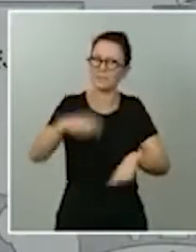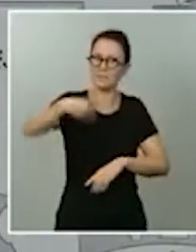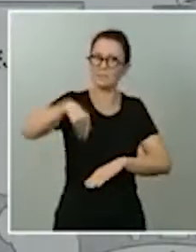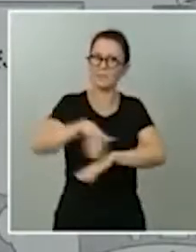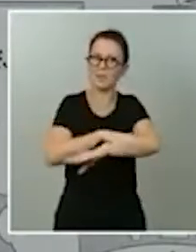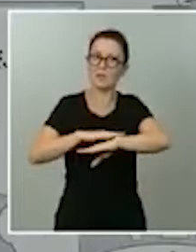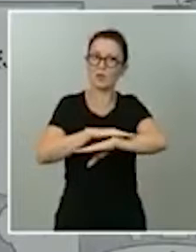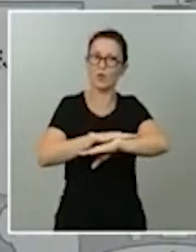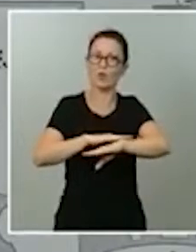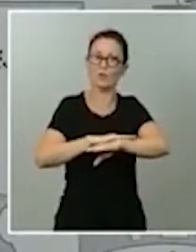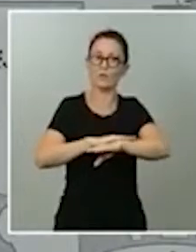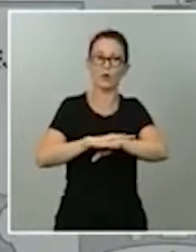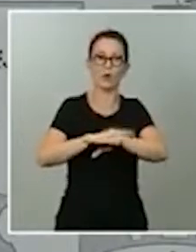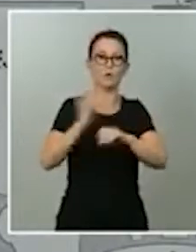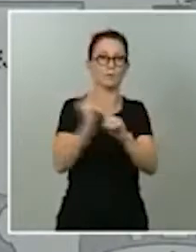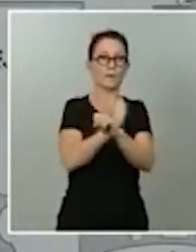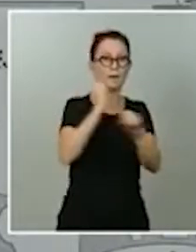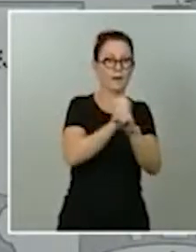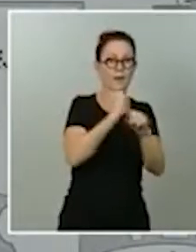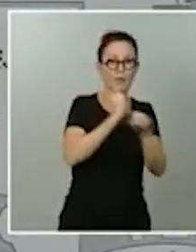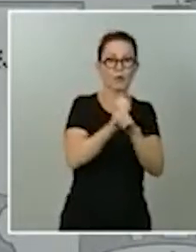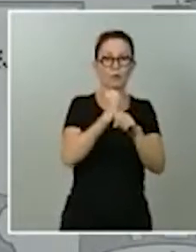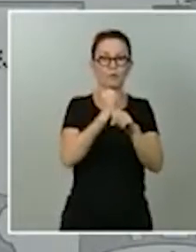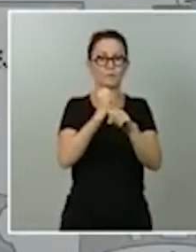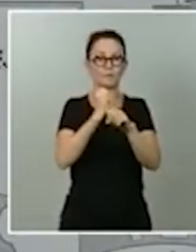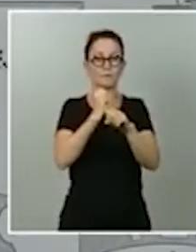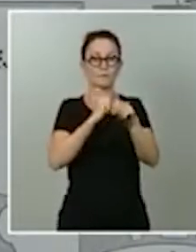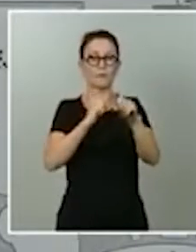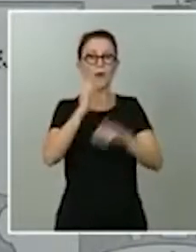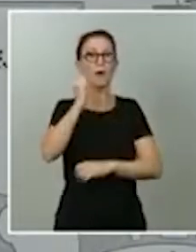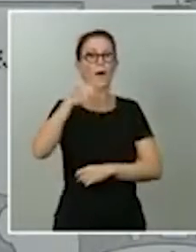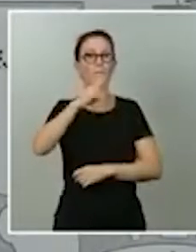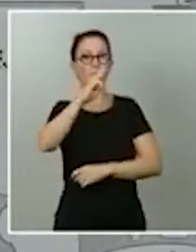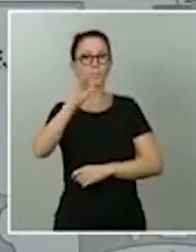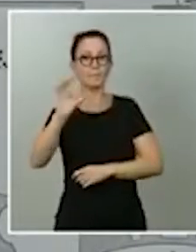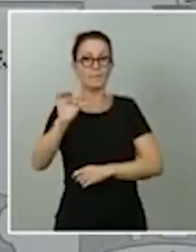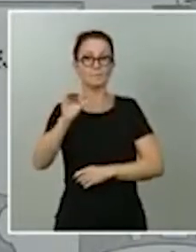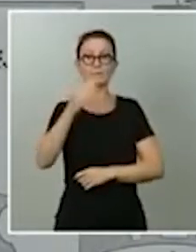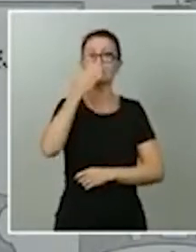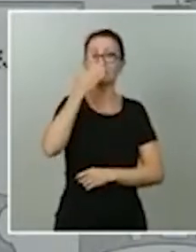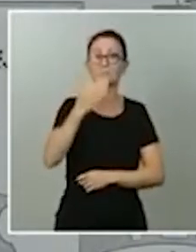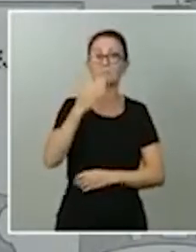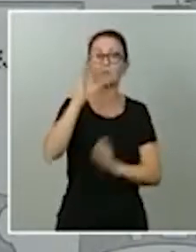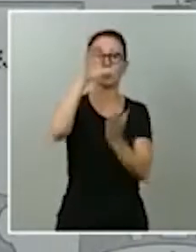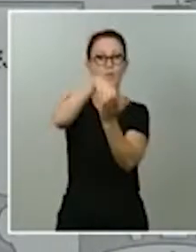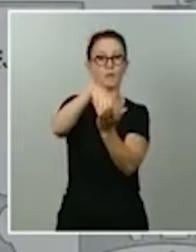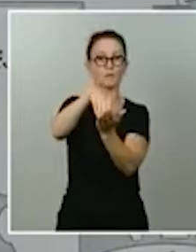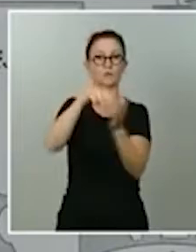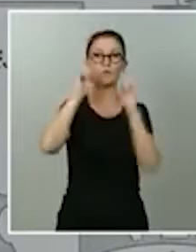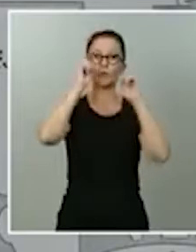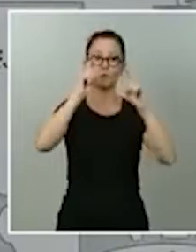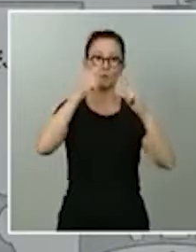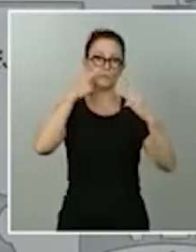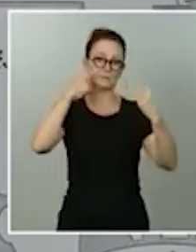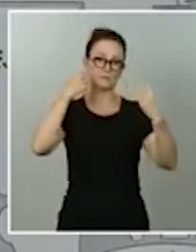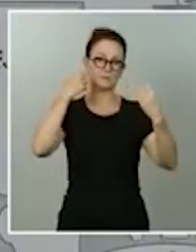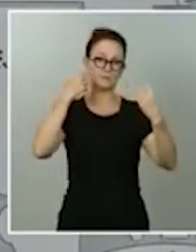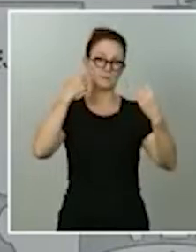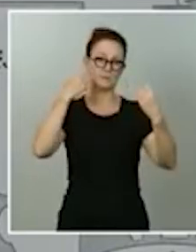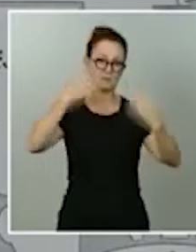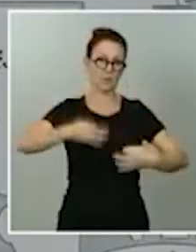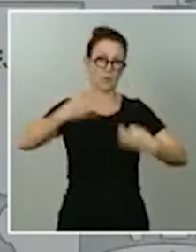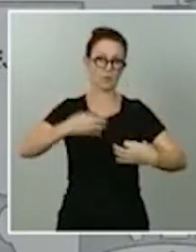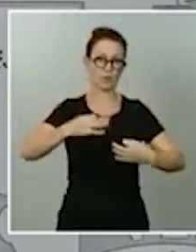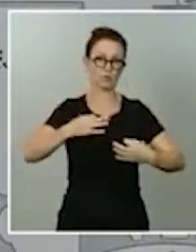trabajadores, Sampas, es que vamos a hacer de los centros educativos centros seguros de COVID. Centros